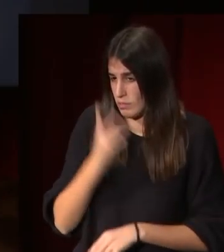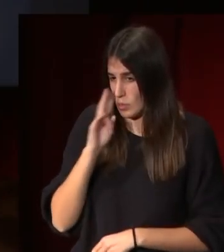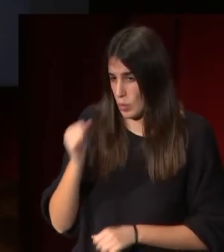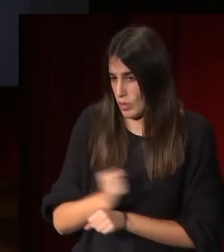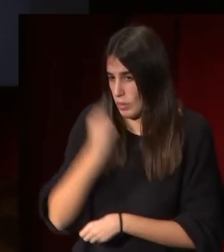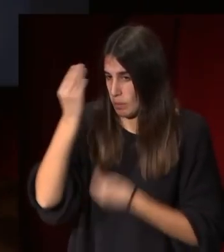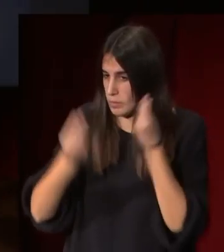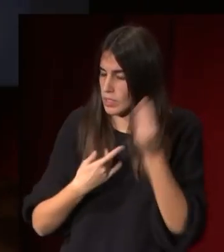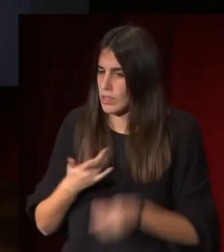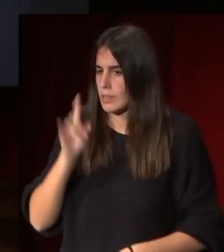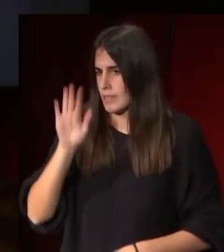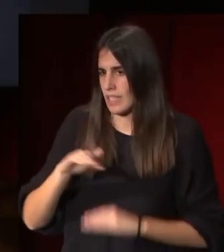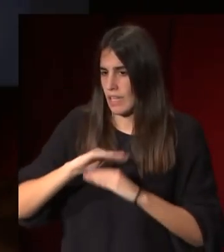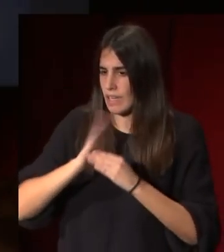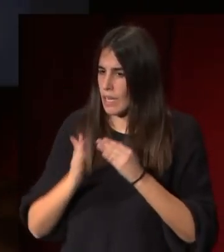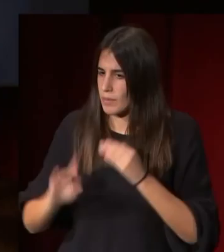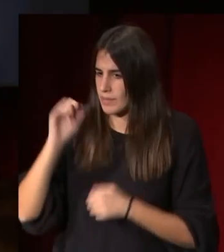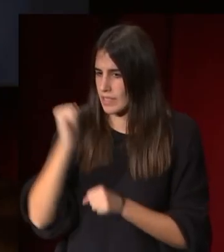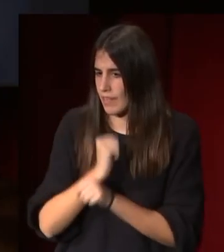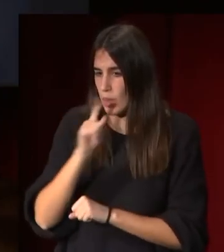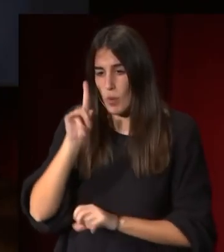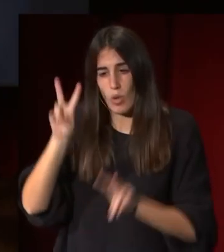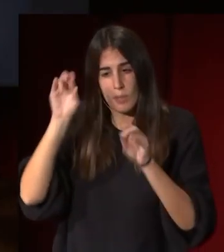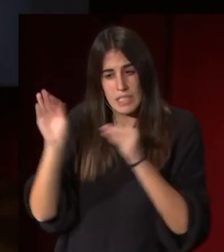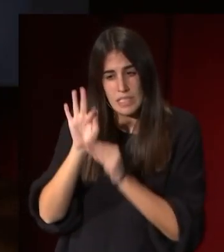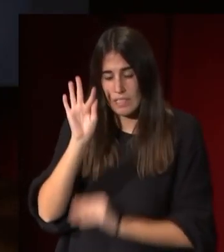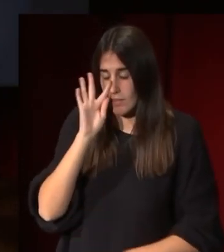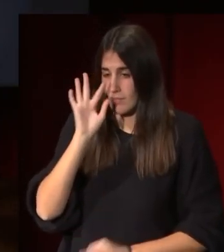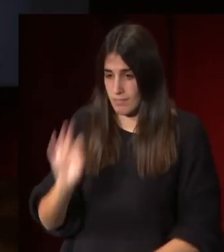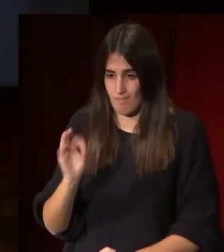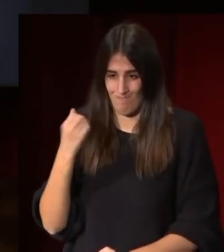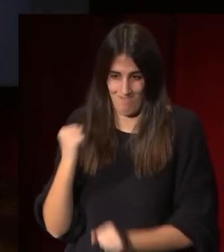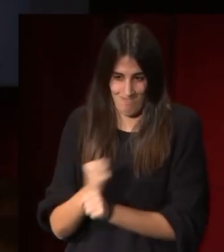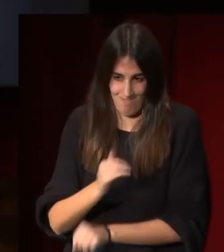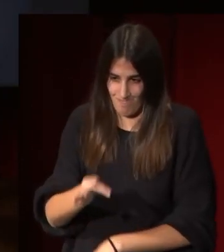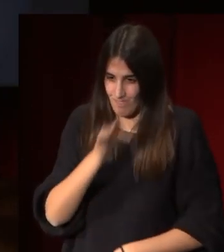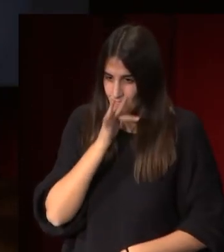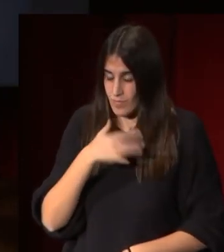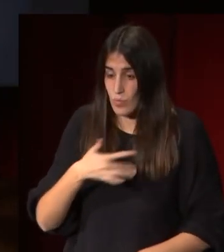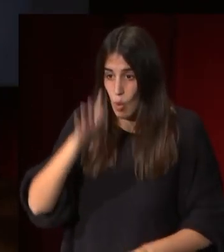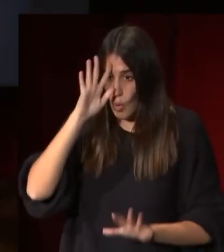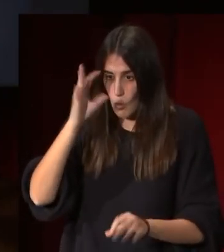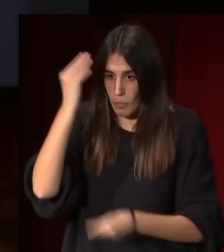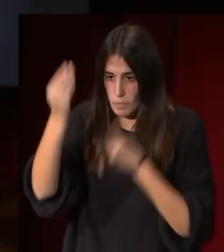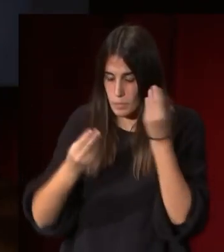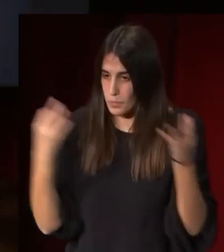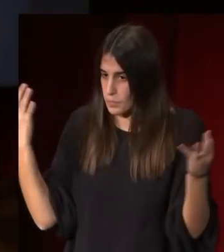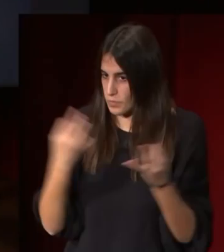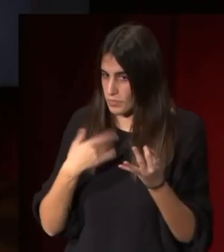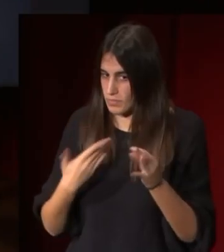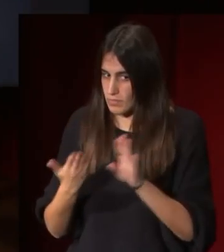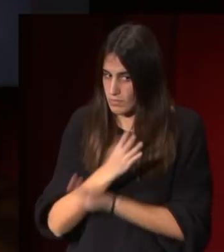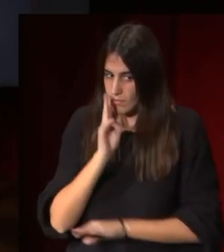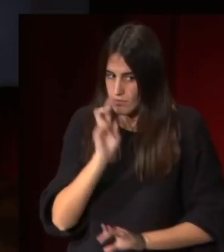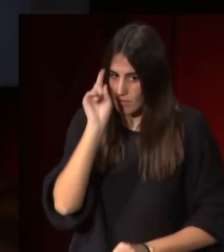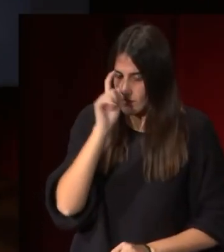supuesto que había trabajado en relieve pero no en cenotafios y claro es muy lógico pensar que estaba mirando también lo que hacía su